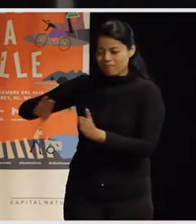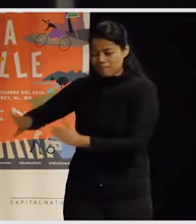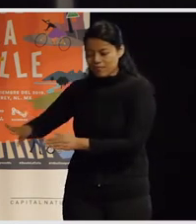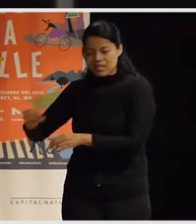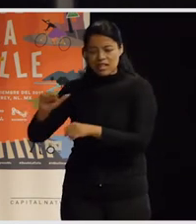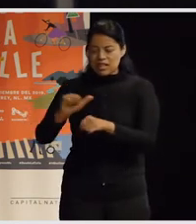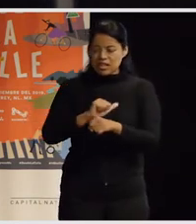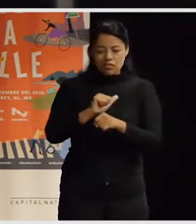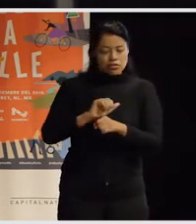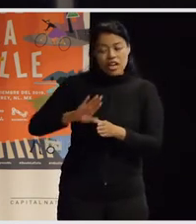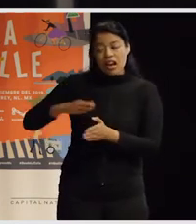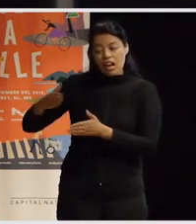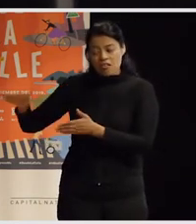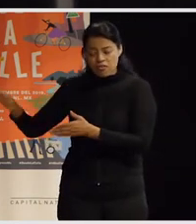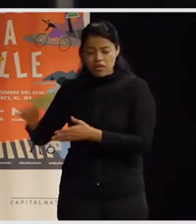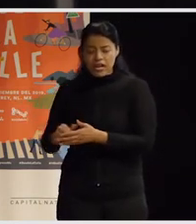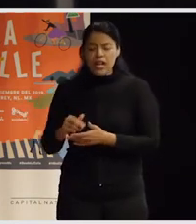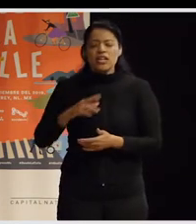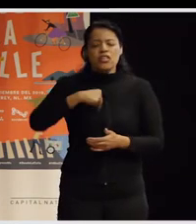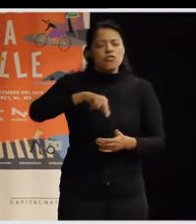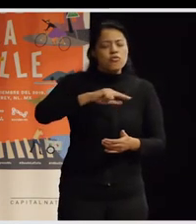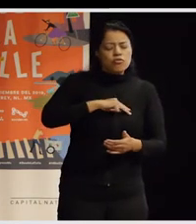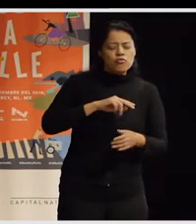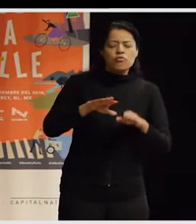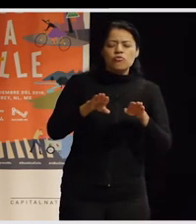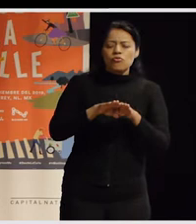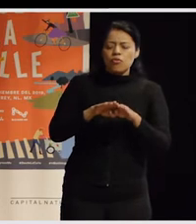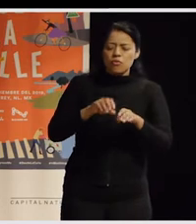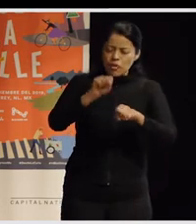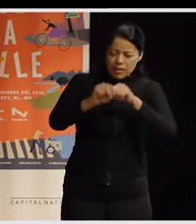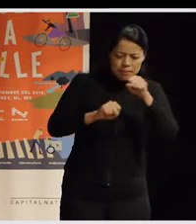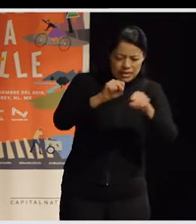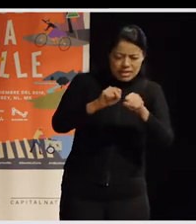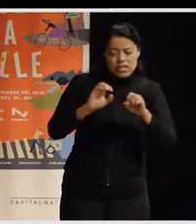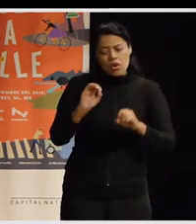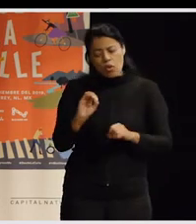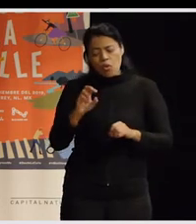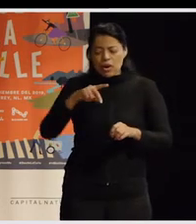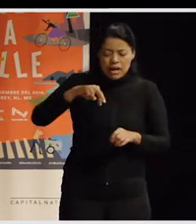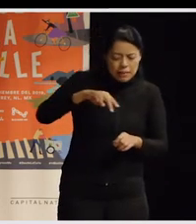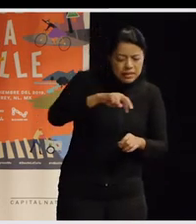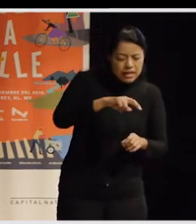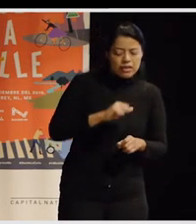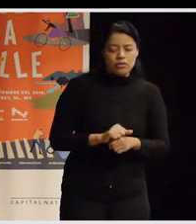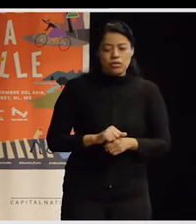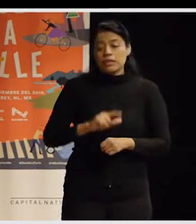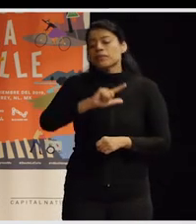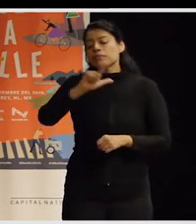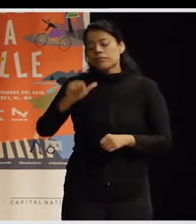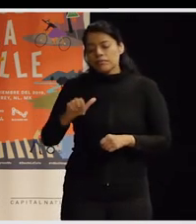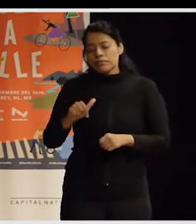coches en esta ciudad, entonces, ¿por dónde iríamos mejor andando, por dónde iríamos mejor en bici, etcétera, etcétera, ¿no? Luego se hizo una exposición